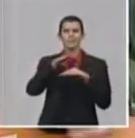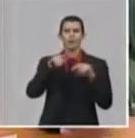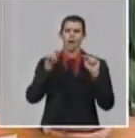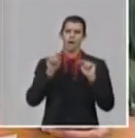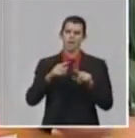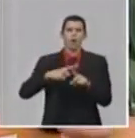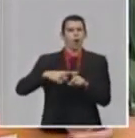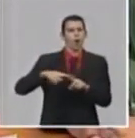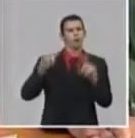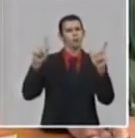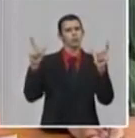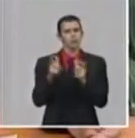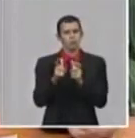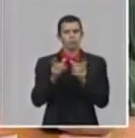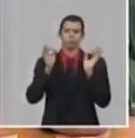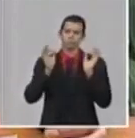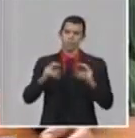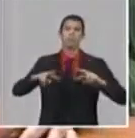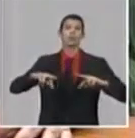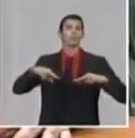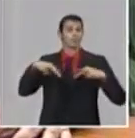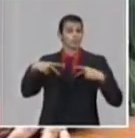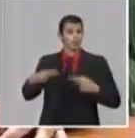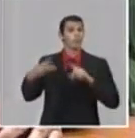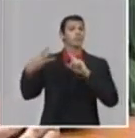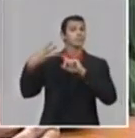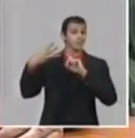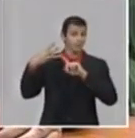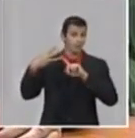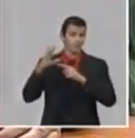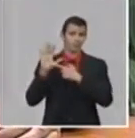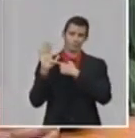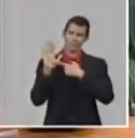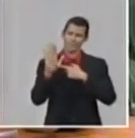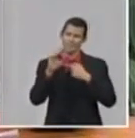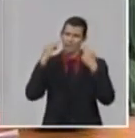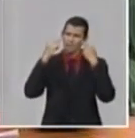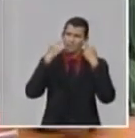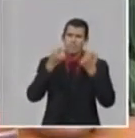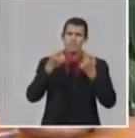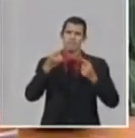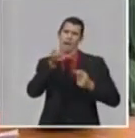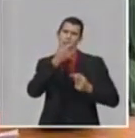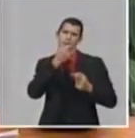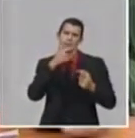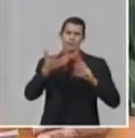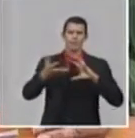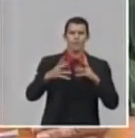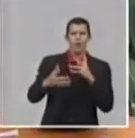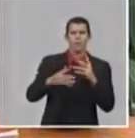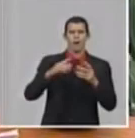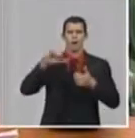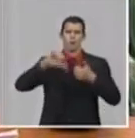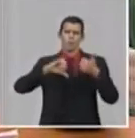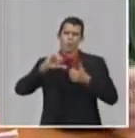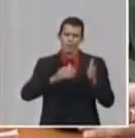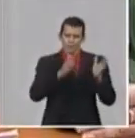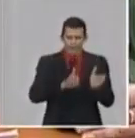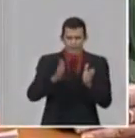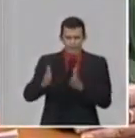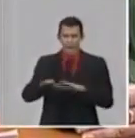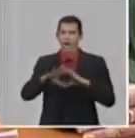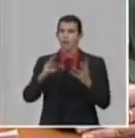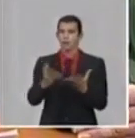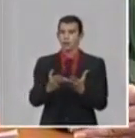Cubana para el uso de nuevos fármacos. Pero esta entidad tiene los estándares más altos para aprobar un